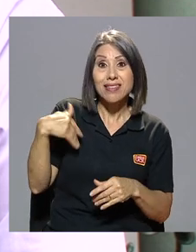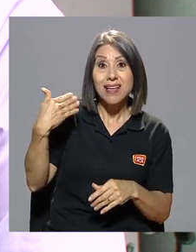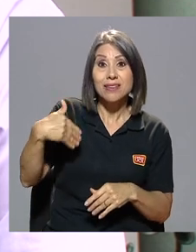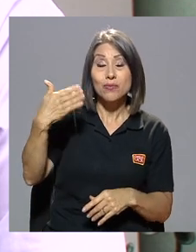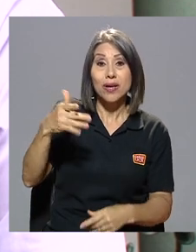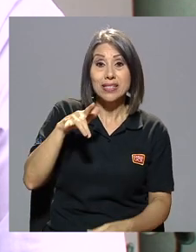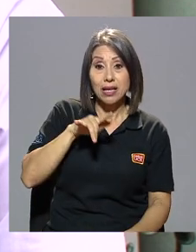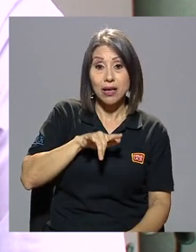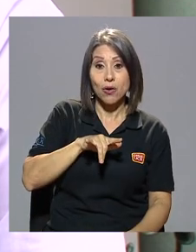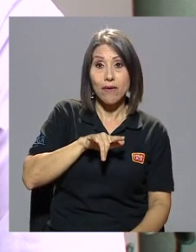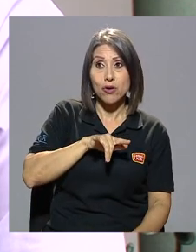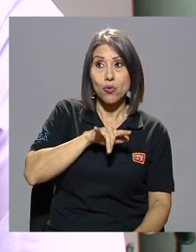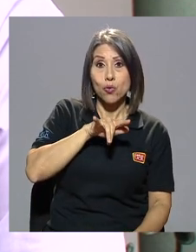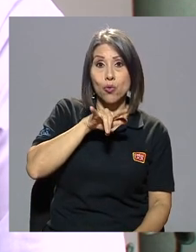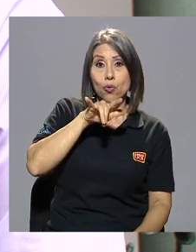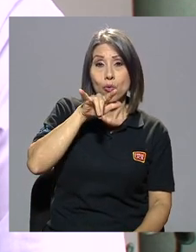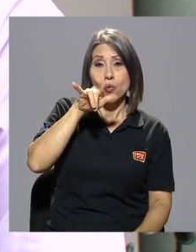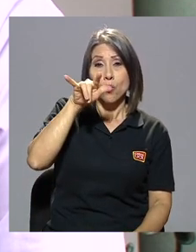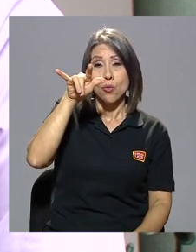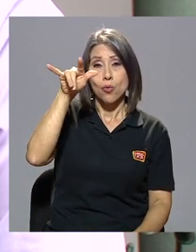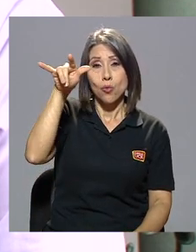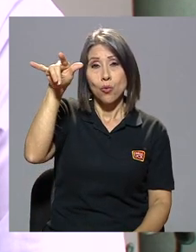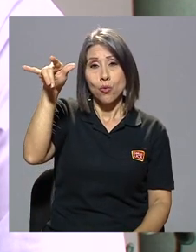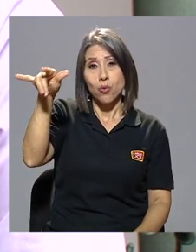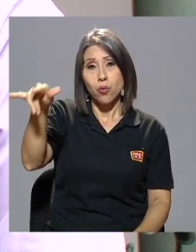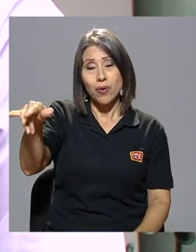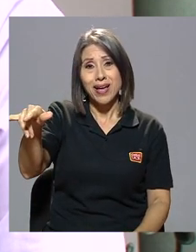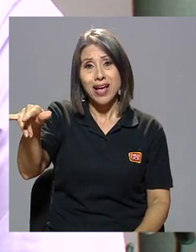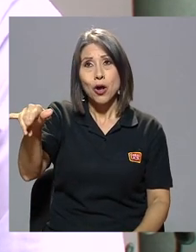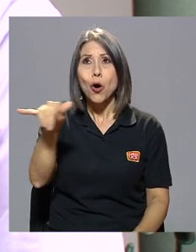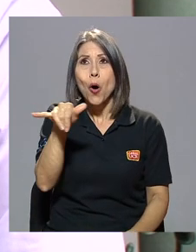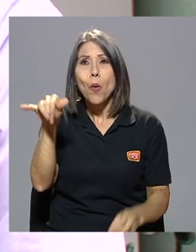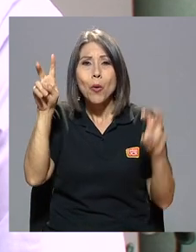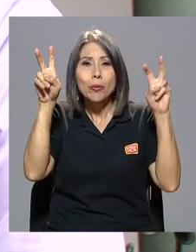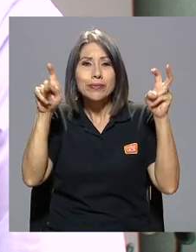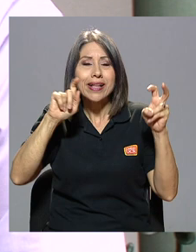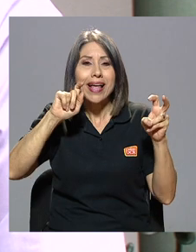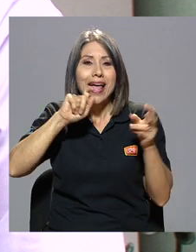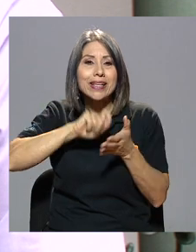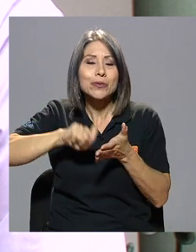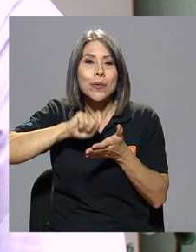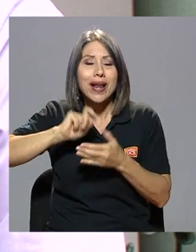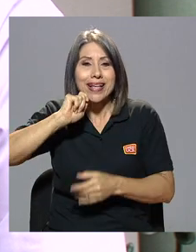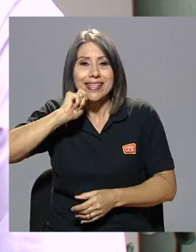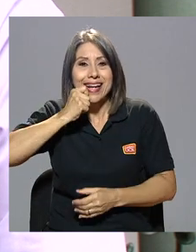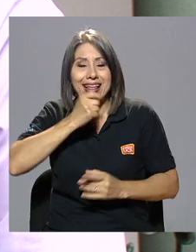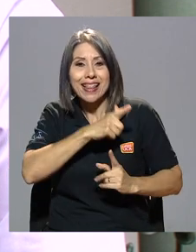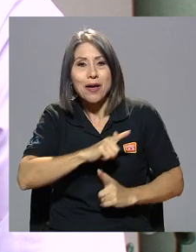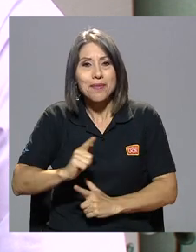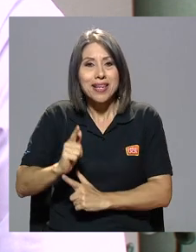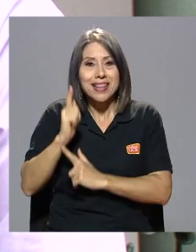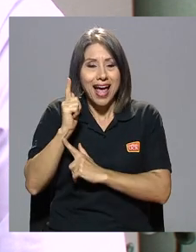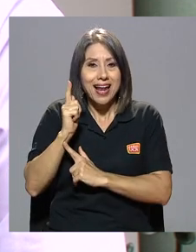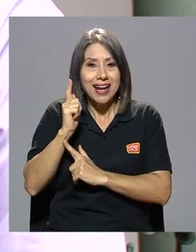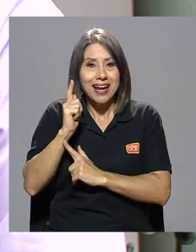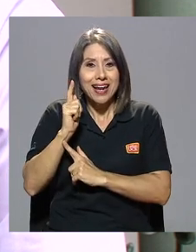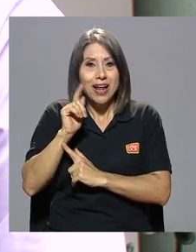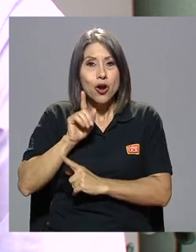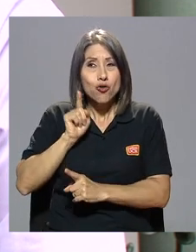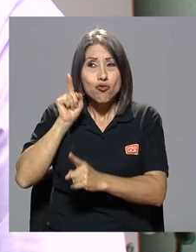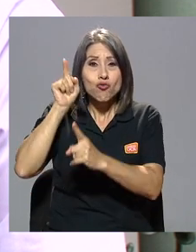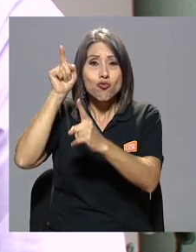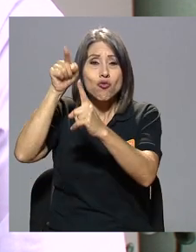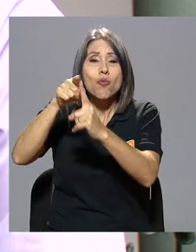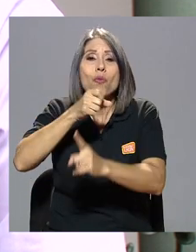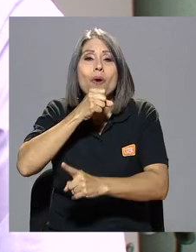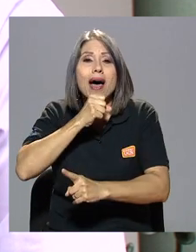monta en un avión que lo lleva a recibir una formación casi de escuela secreta militar rumbo a la